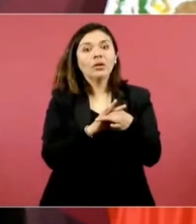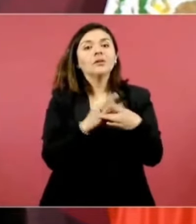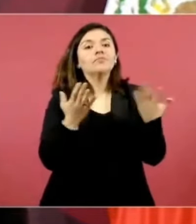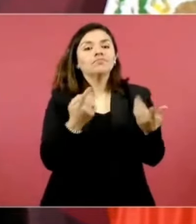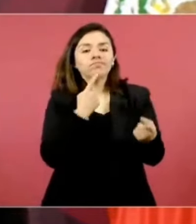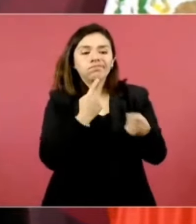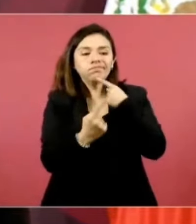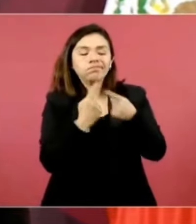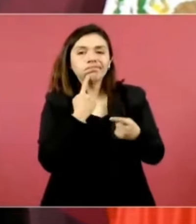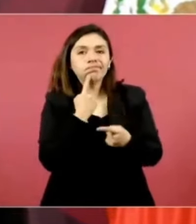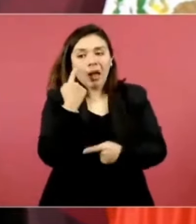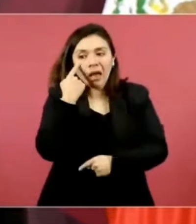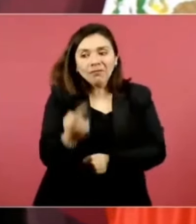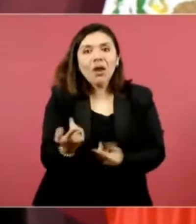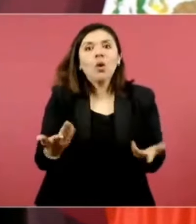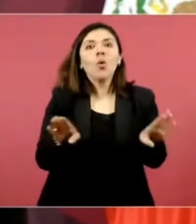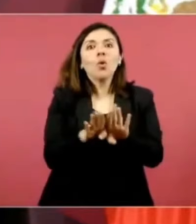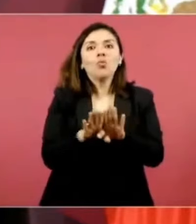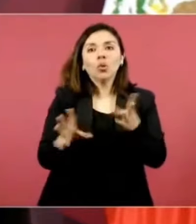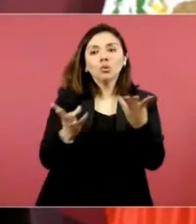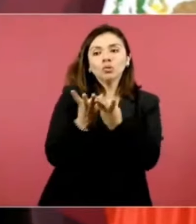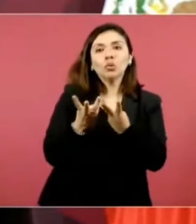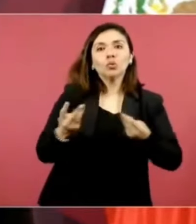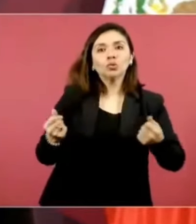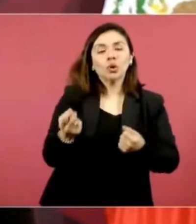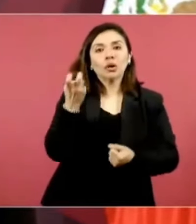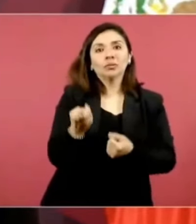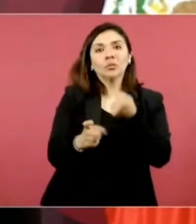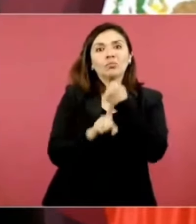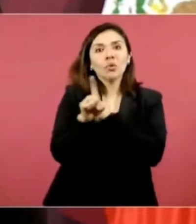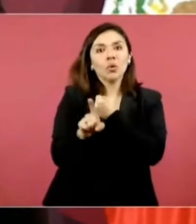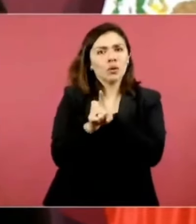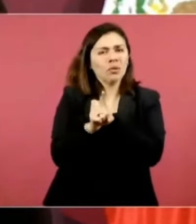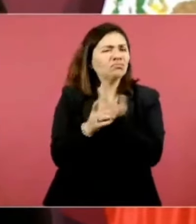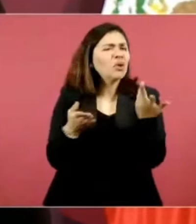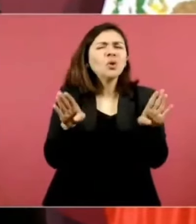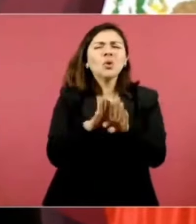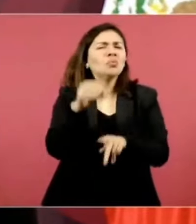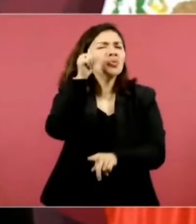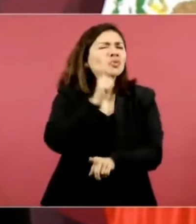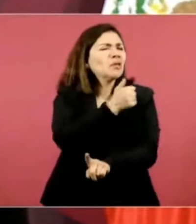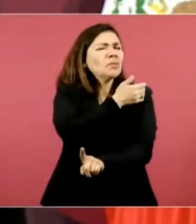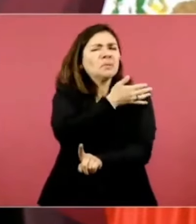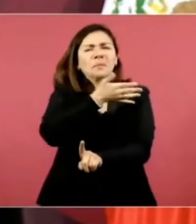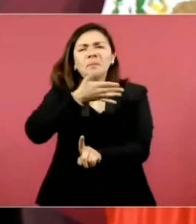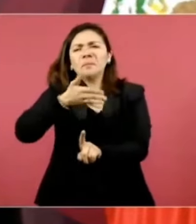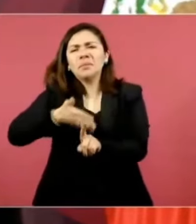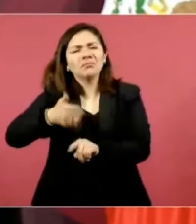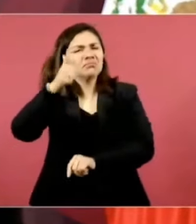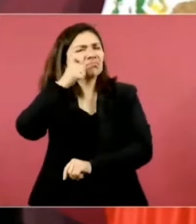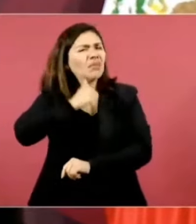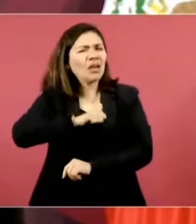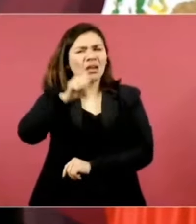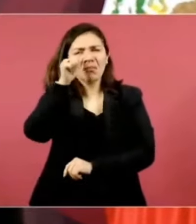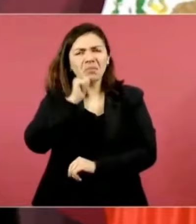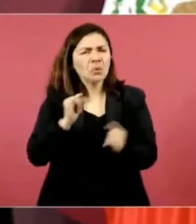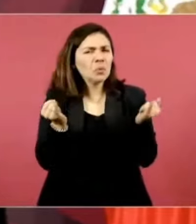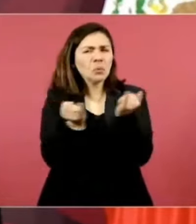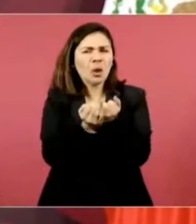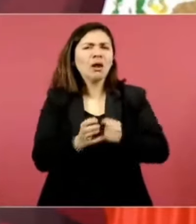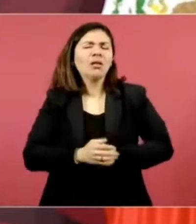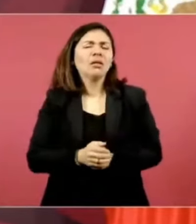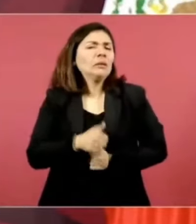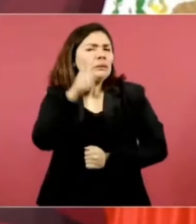solución. Como siempre lo hemos hecho, hemos